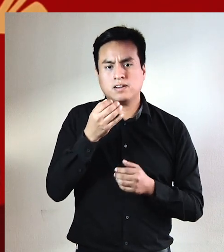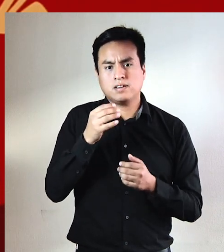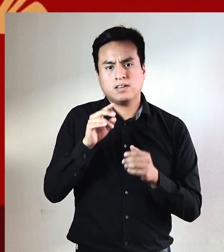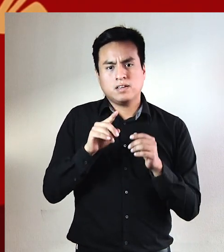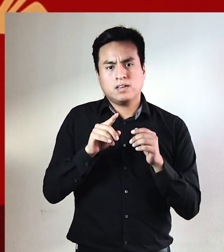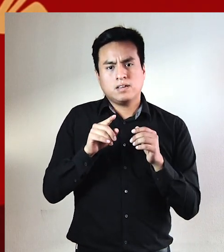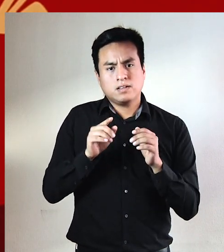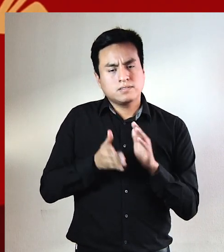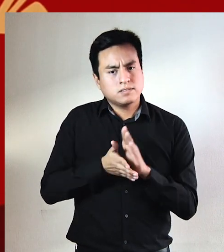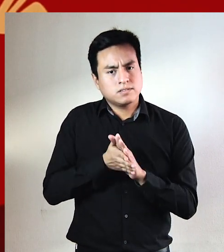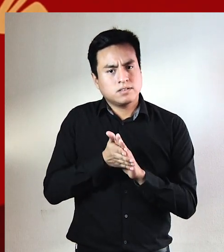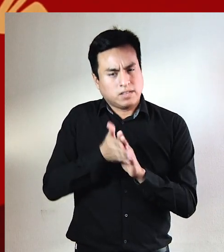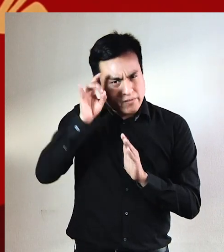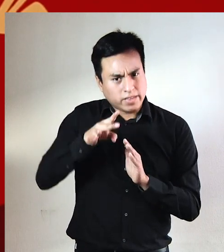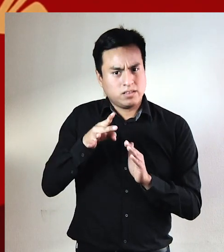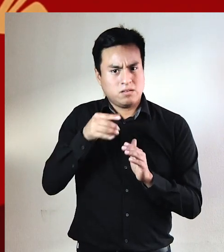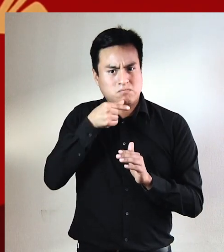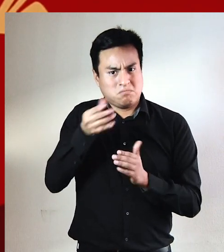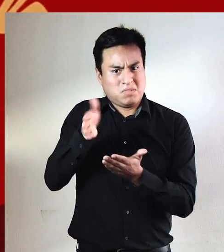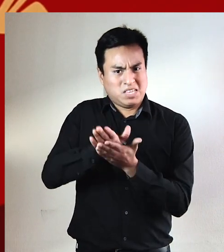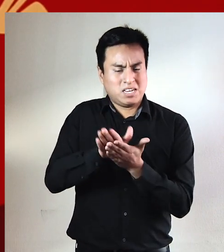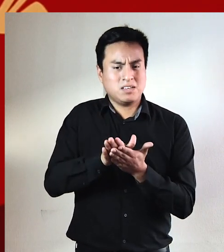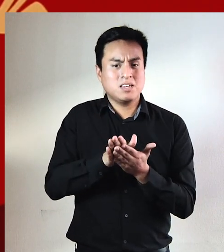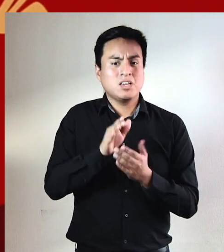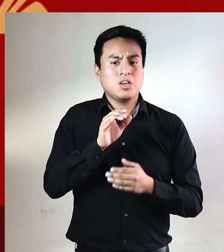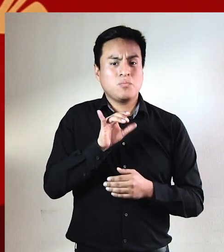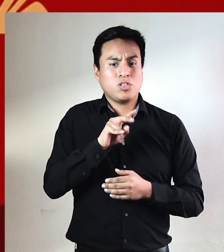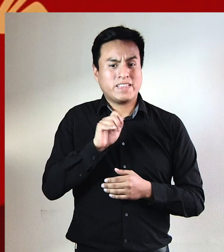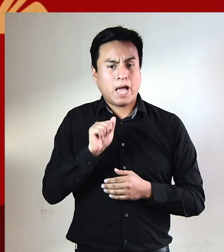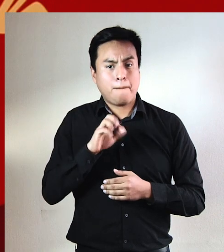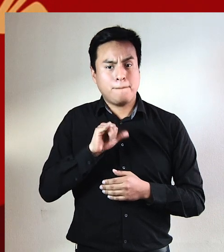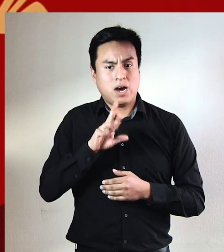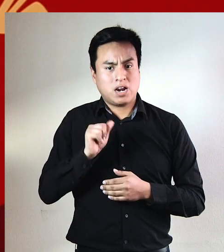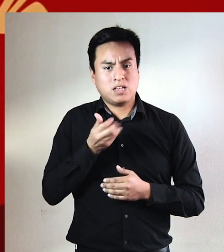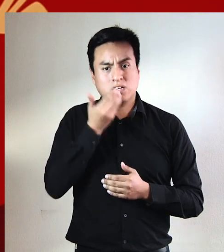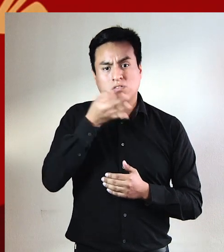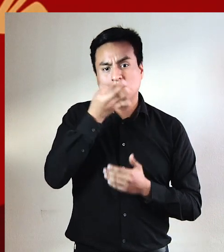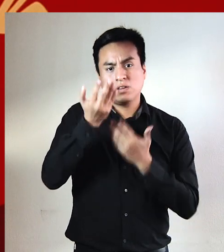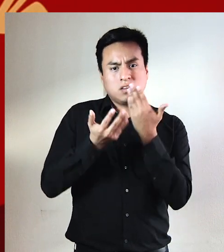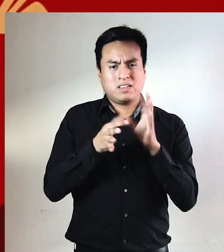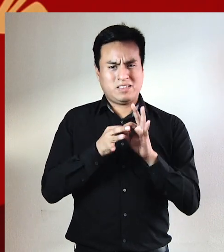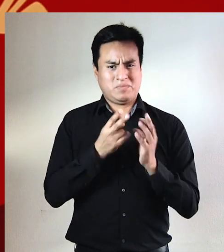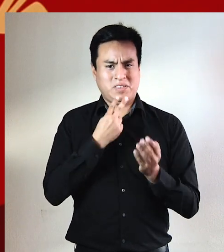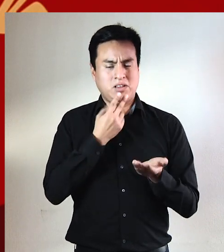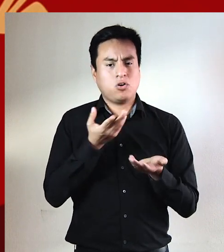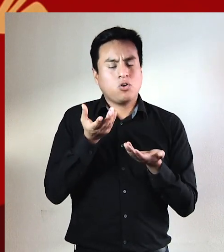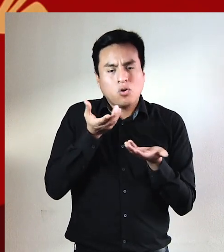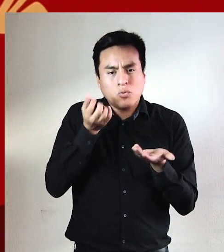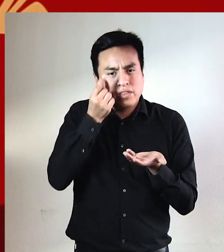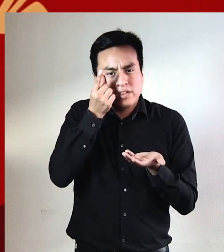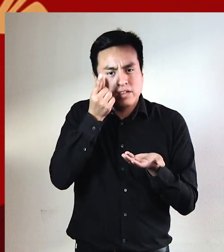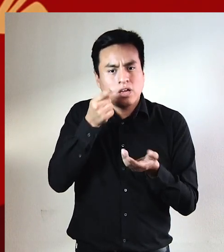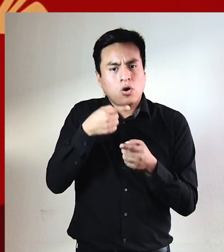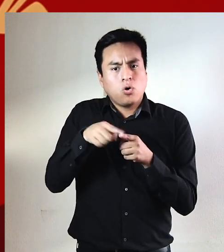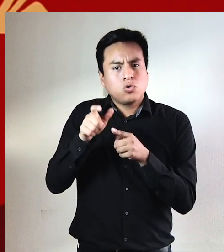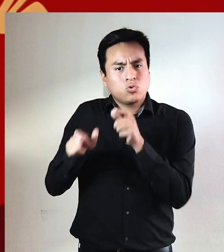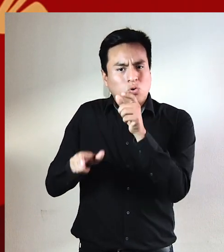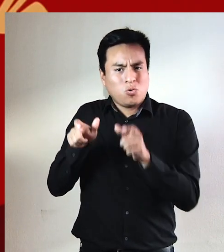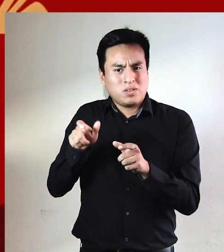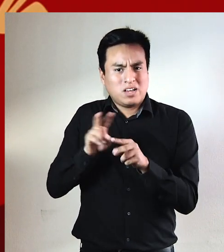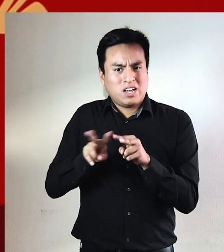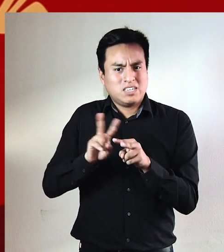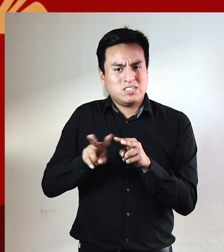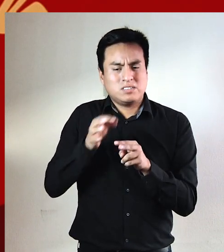saliendo que se iba a matar, Violeta Barra compuso Gracias a la vida, ¿cómo puede entenderse que otros hombres